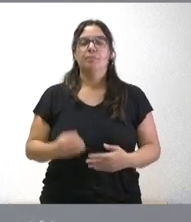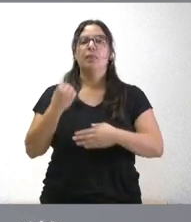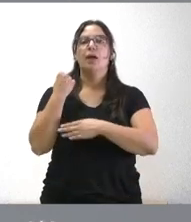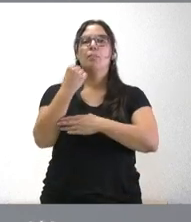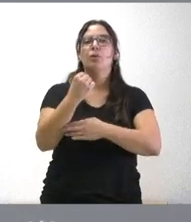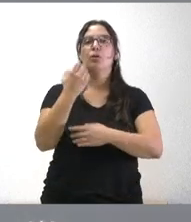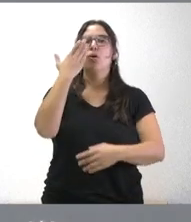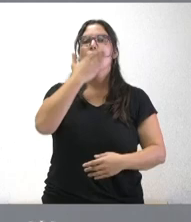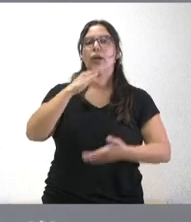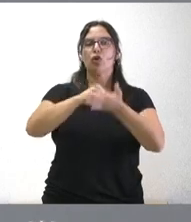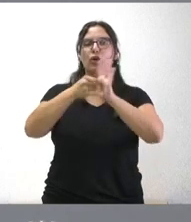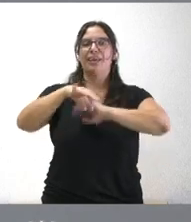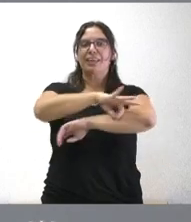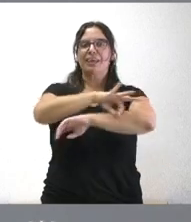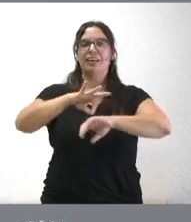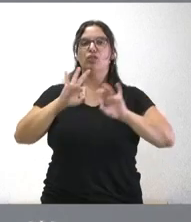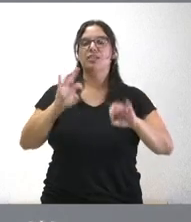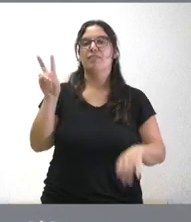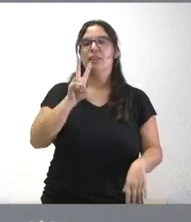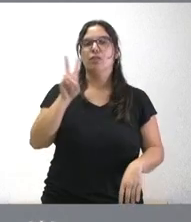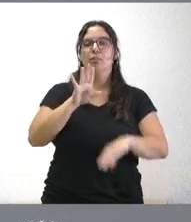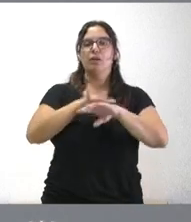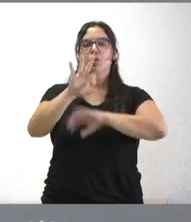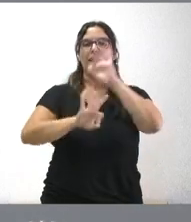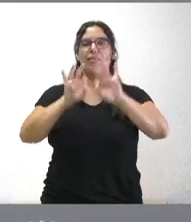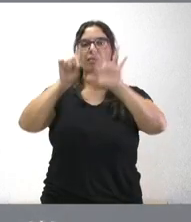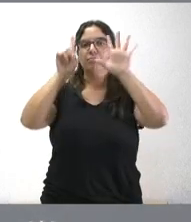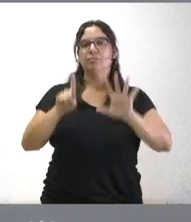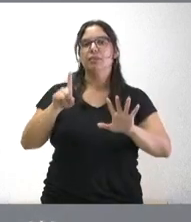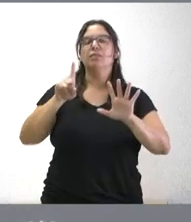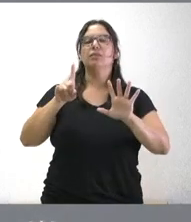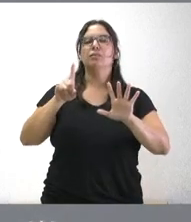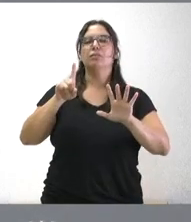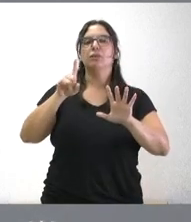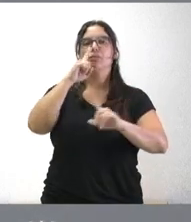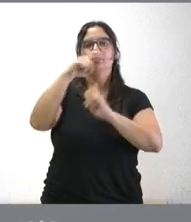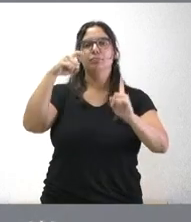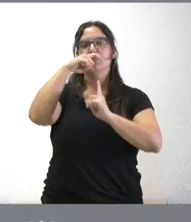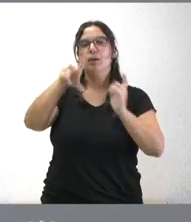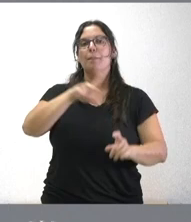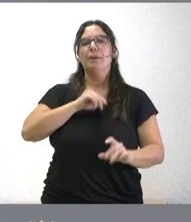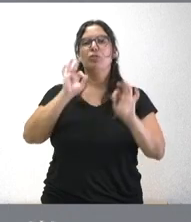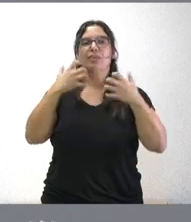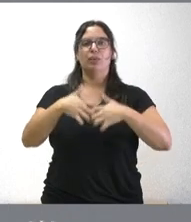Colegio de Ingenieros de Valladolid en la sexta edición de los Premios Industria.